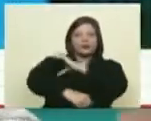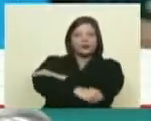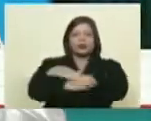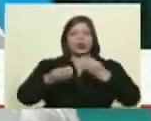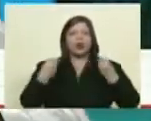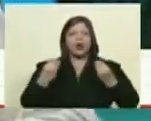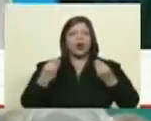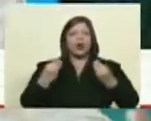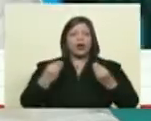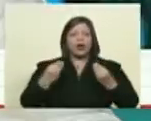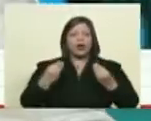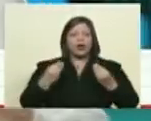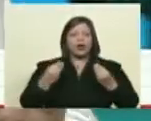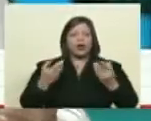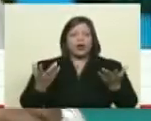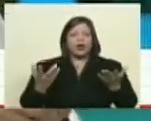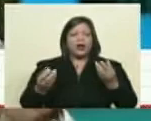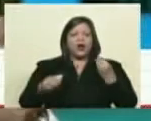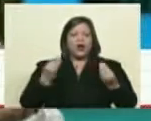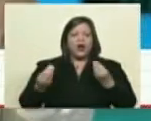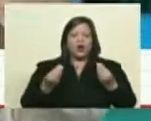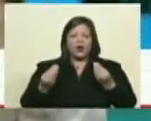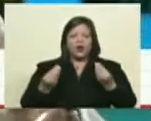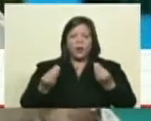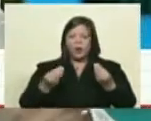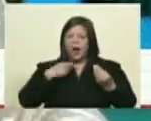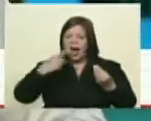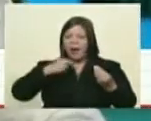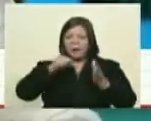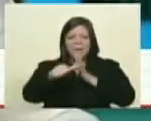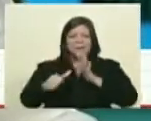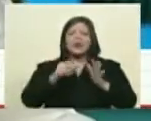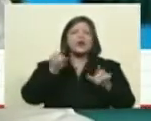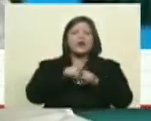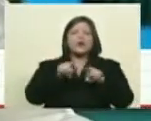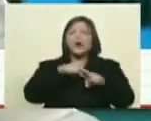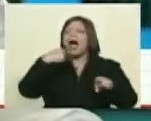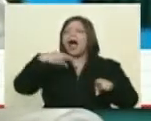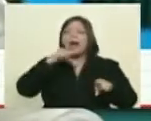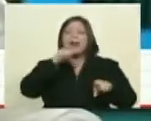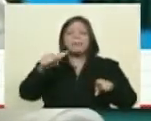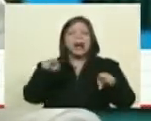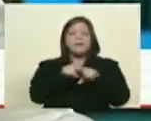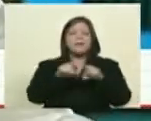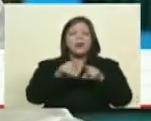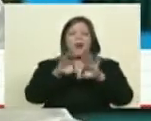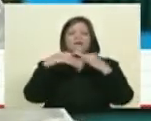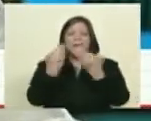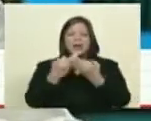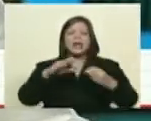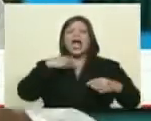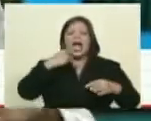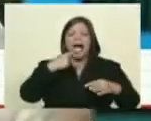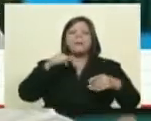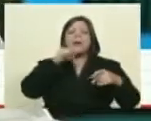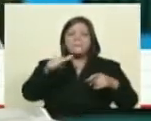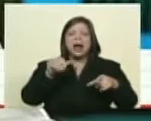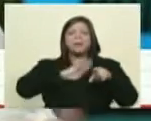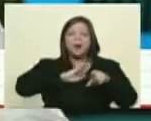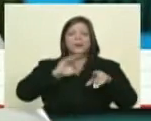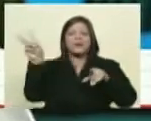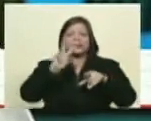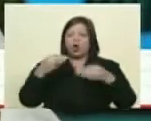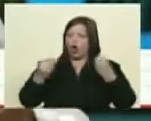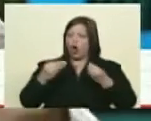a tener? hablar mal de la familia claro, no solamente hablar mal de la familia que también es feo o no hablar mal de la familia en el caso de que el jefe hablaba mal pero ¿cómo la